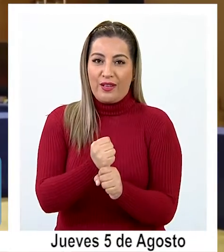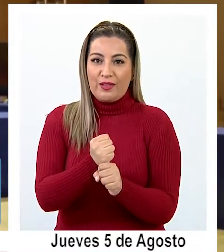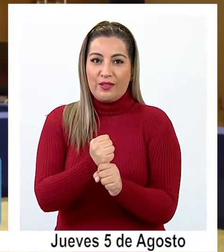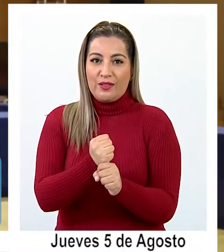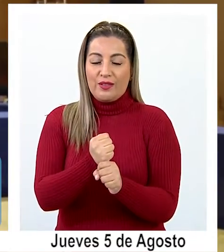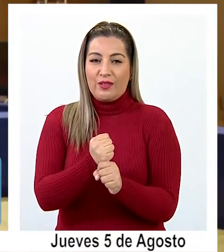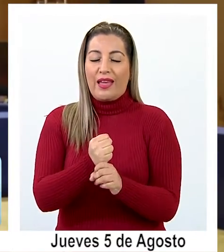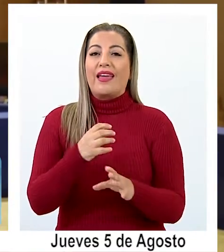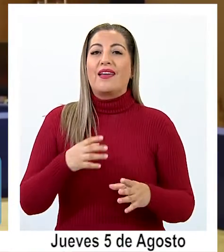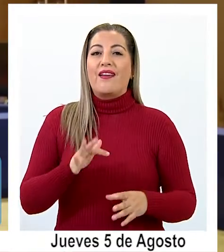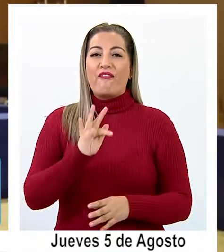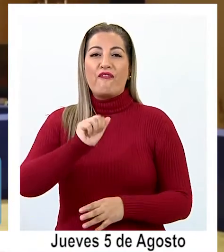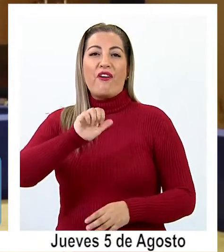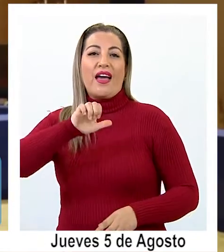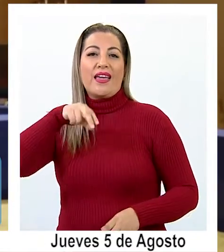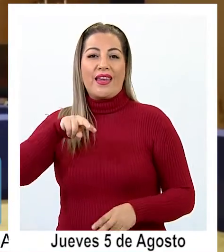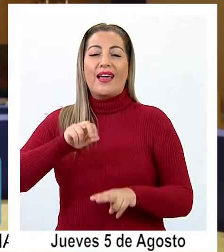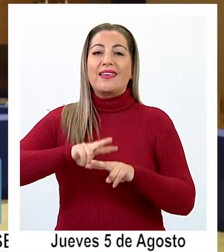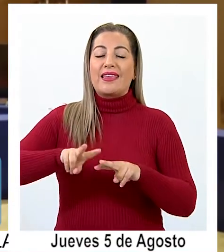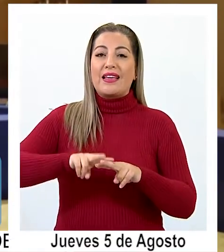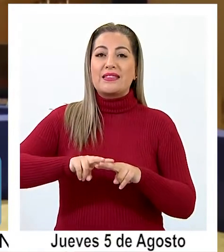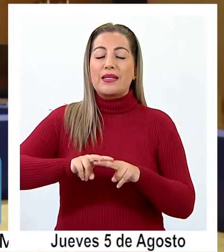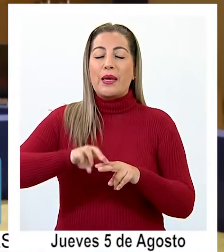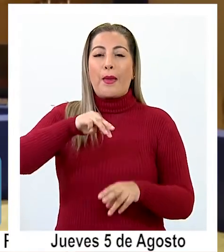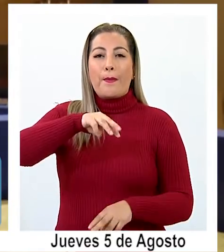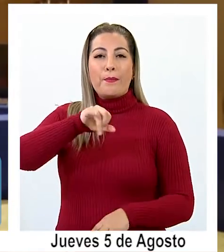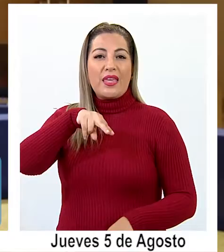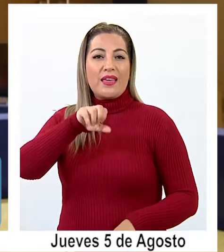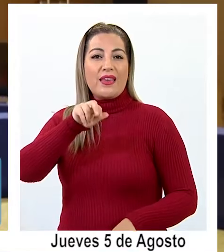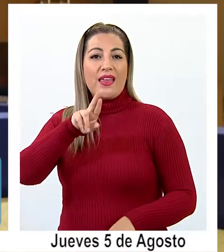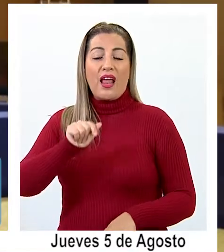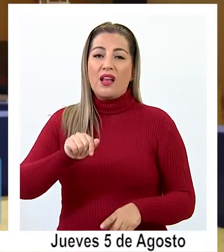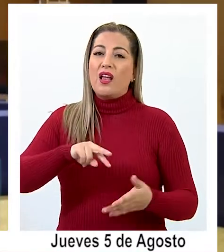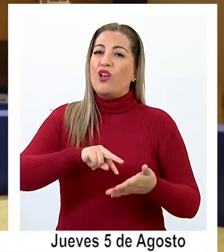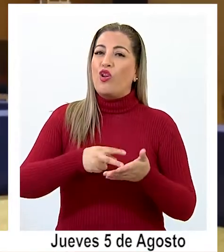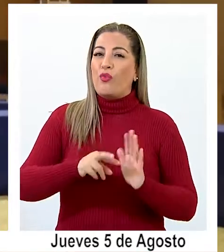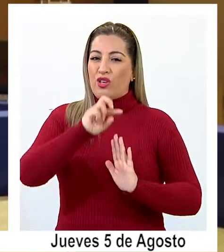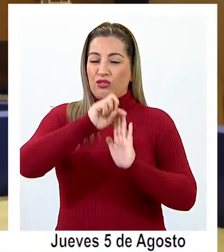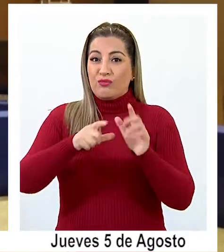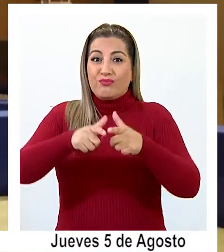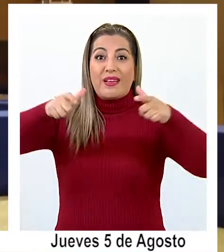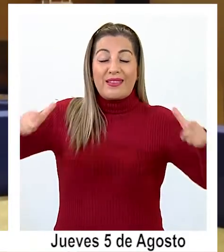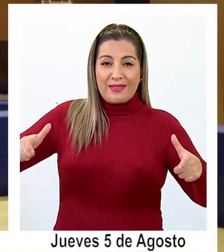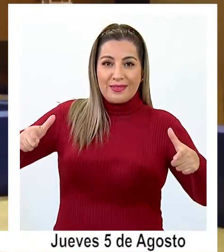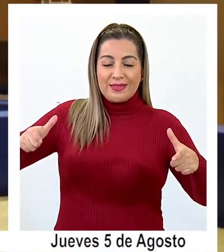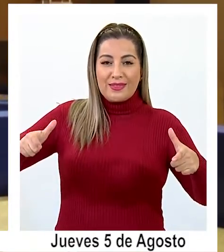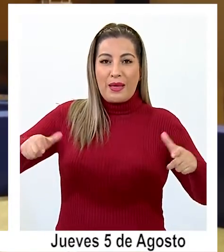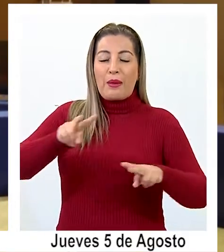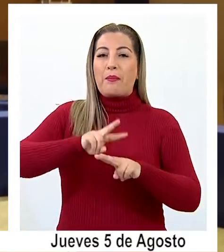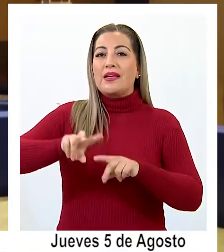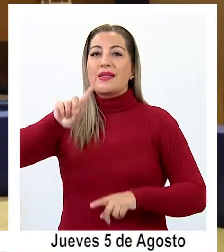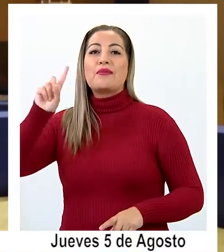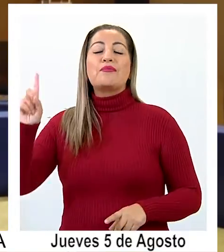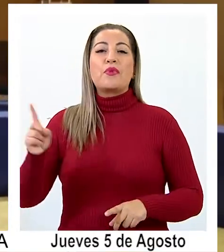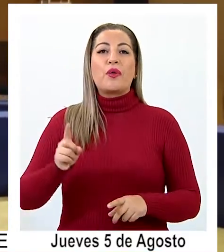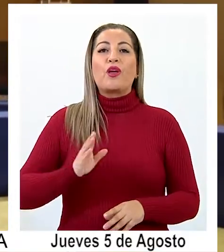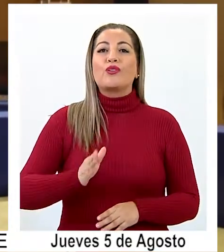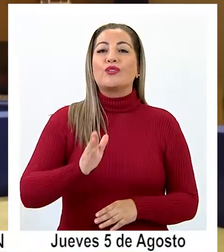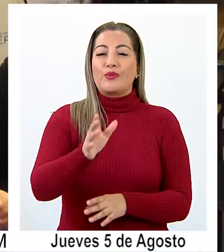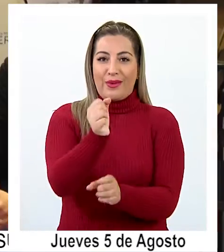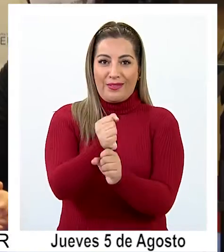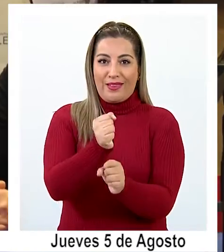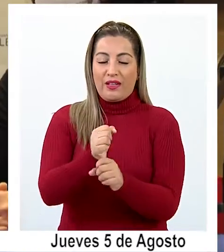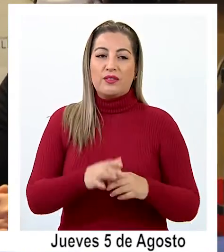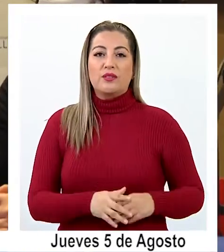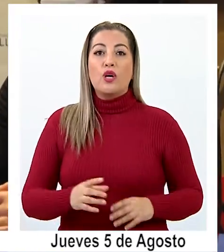las faenas que están produciendo mineral. Entonces, en general, lo que ha sufrido más son los proyectos de expansión para priorizar la continuidad de las